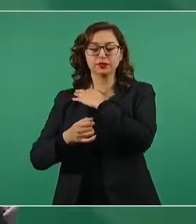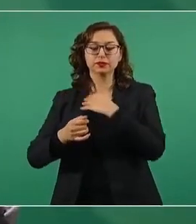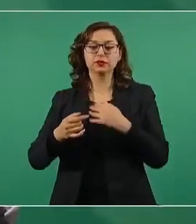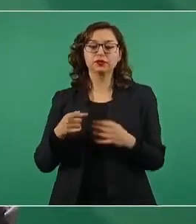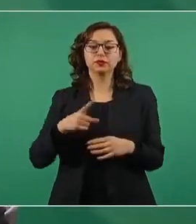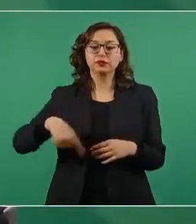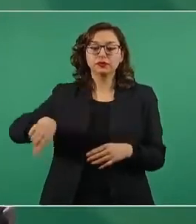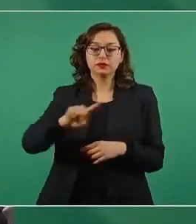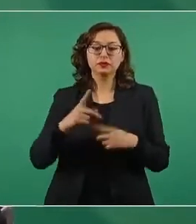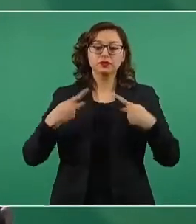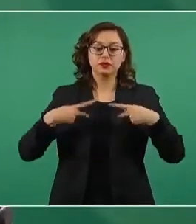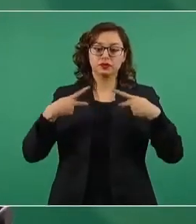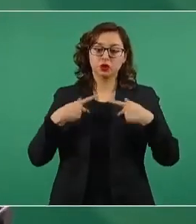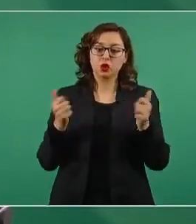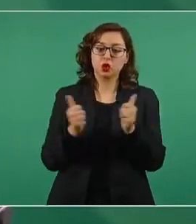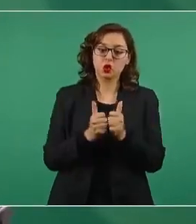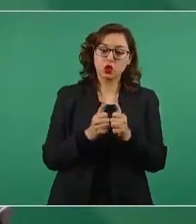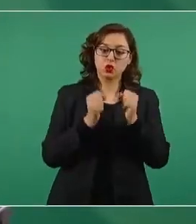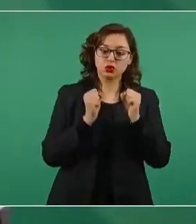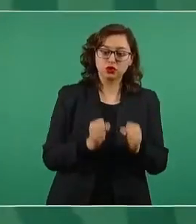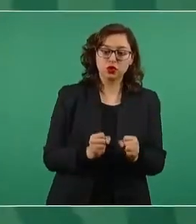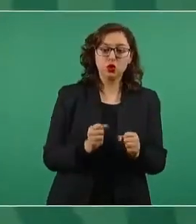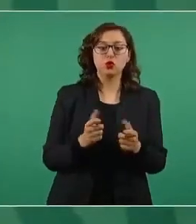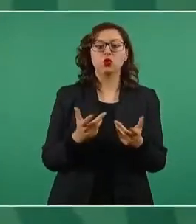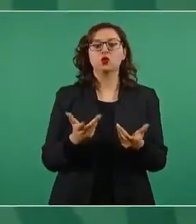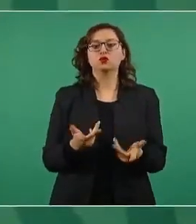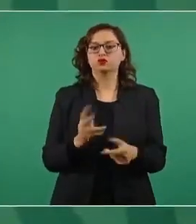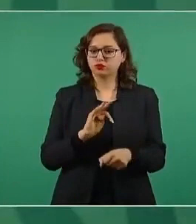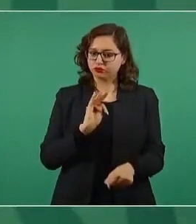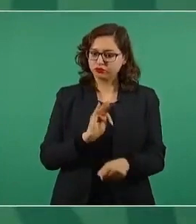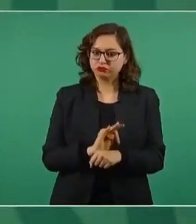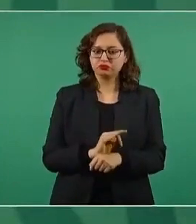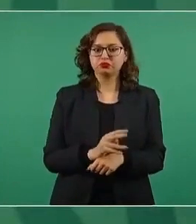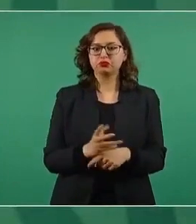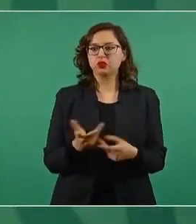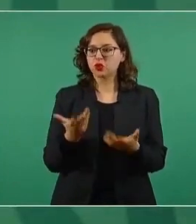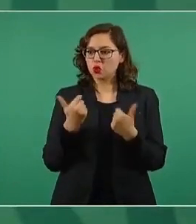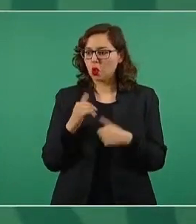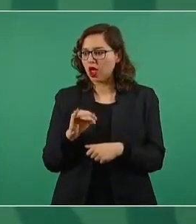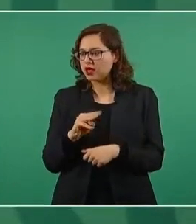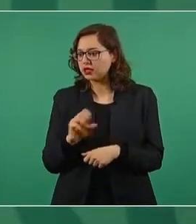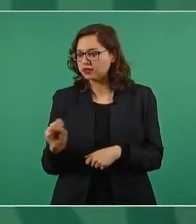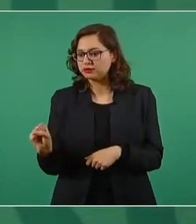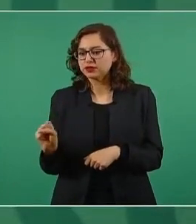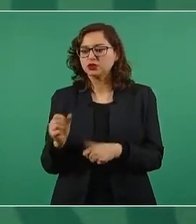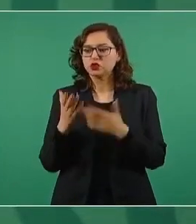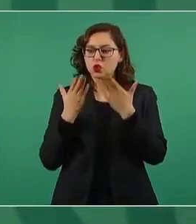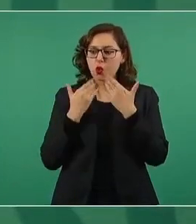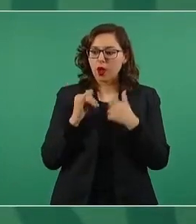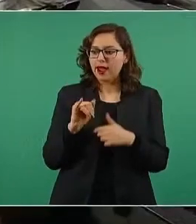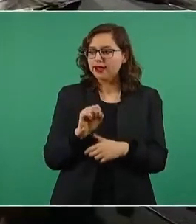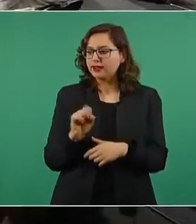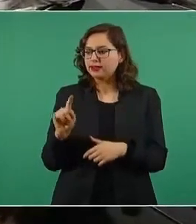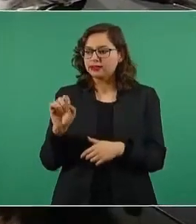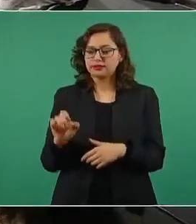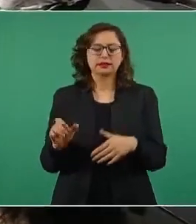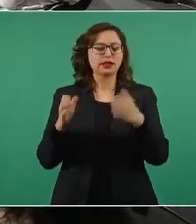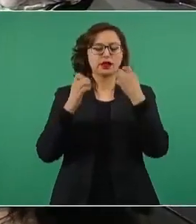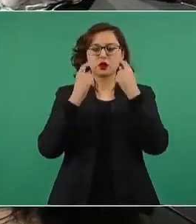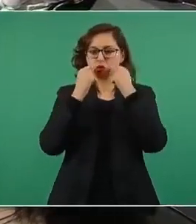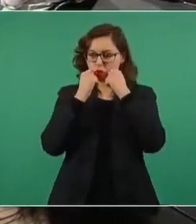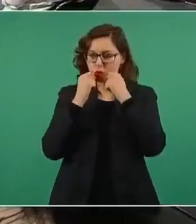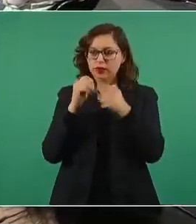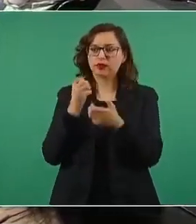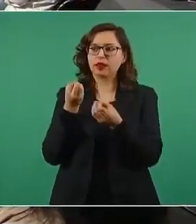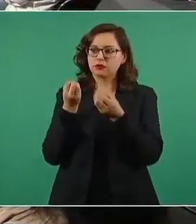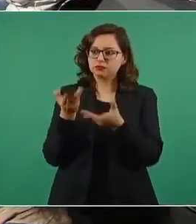porque se va a garantizar, ya se está garantizando y se va a garantizar cada